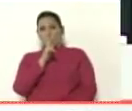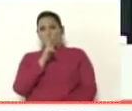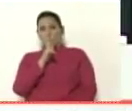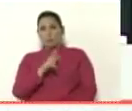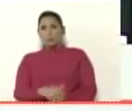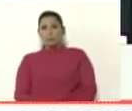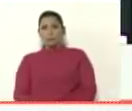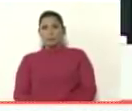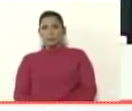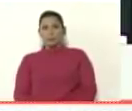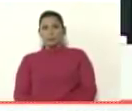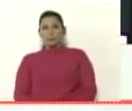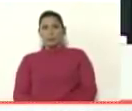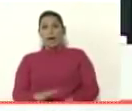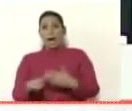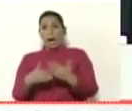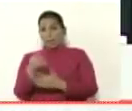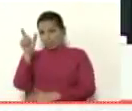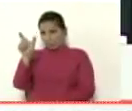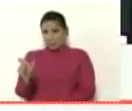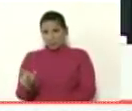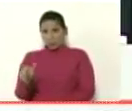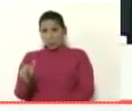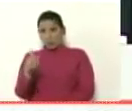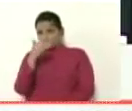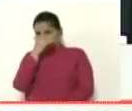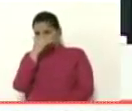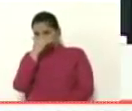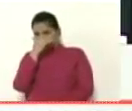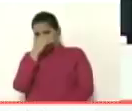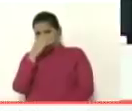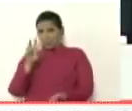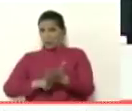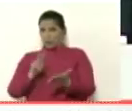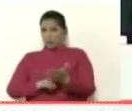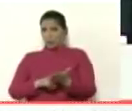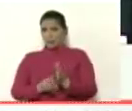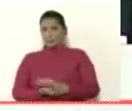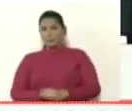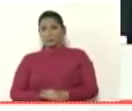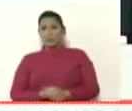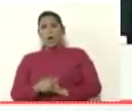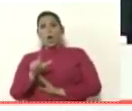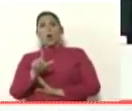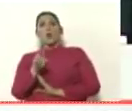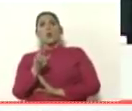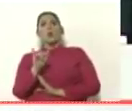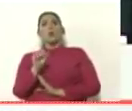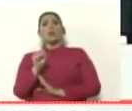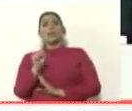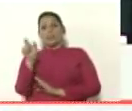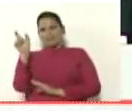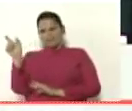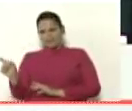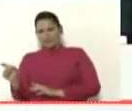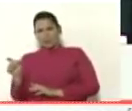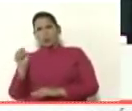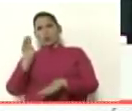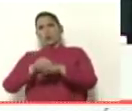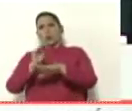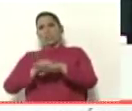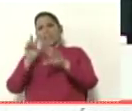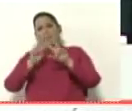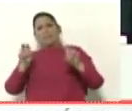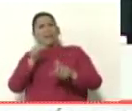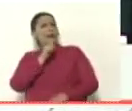un sicario de la verdad, un sicario de la dignidad, que es el señor Luis Almagro, solicita que se investigue a